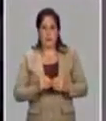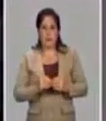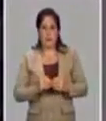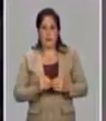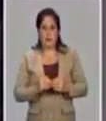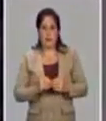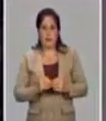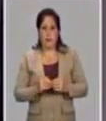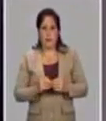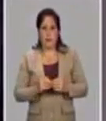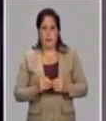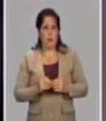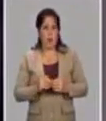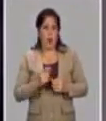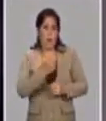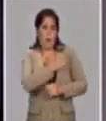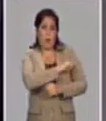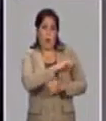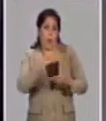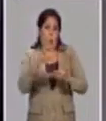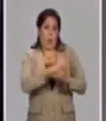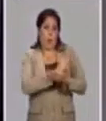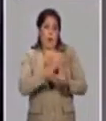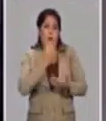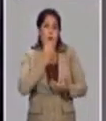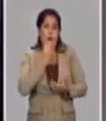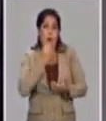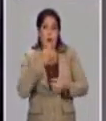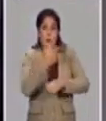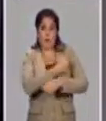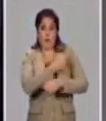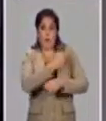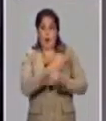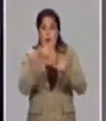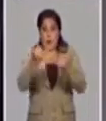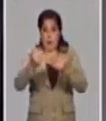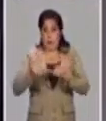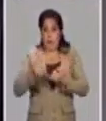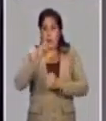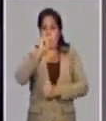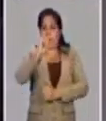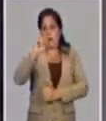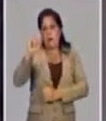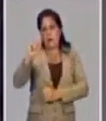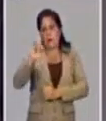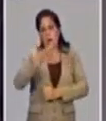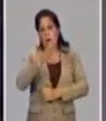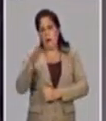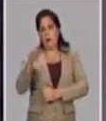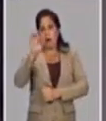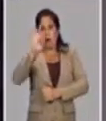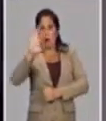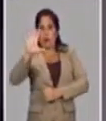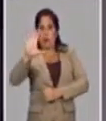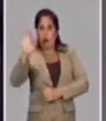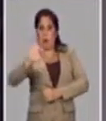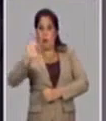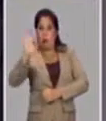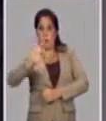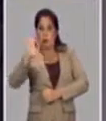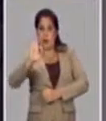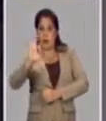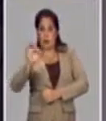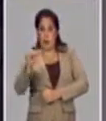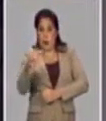ya más masiva, bueno, informa que de 66 a un 85 por